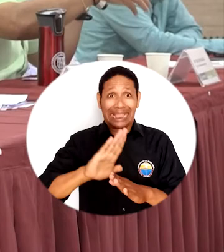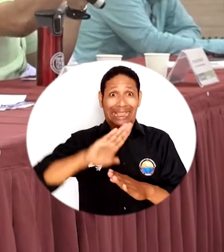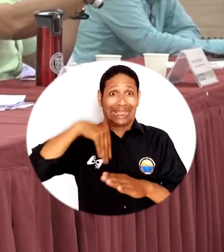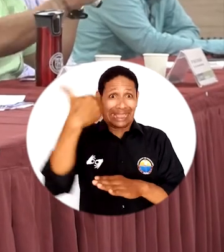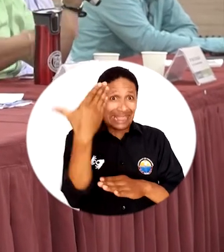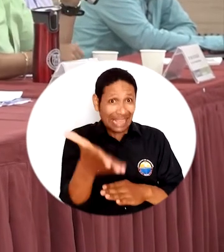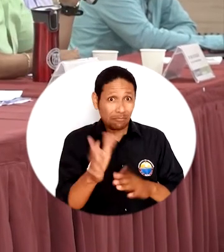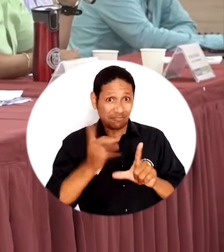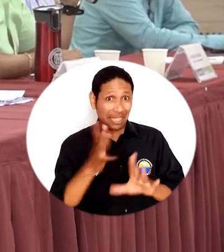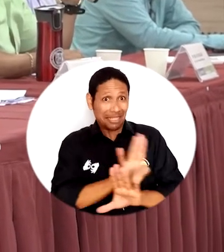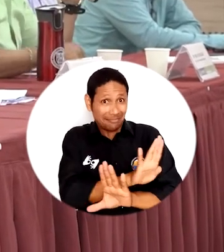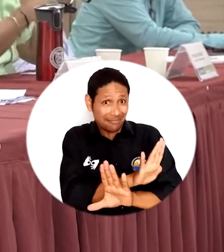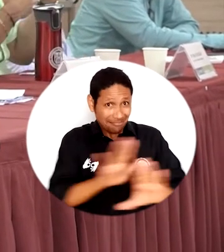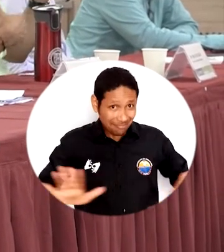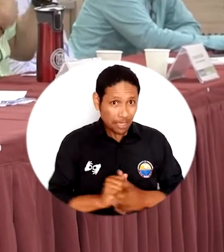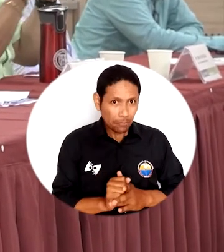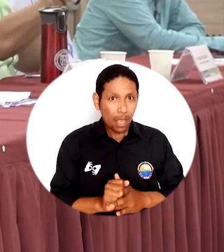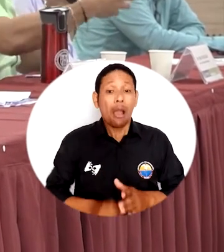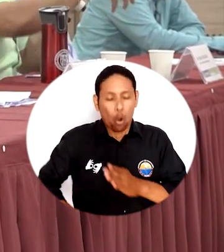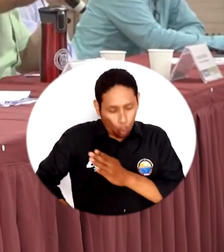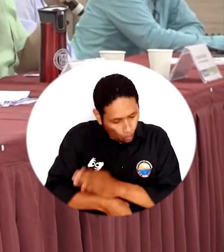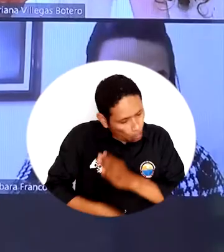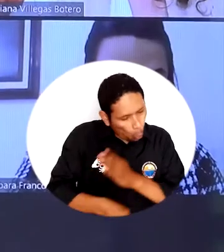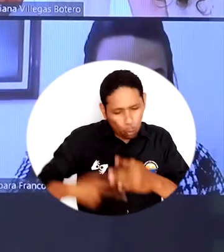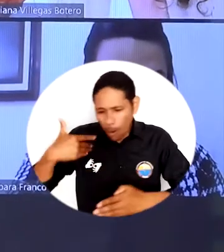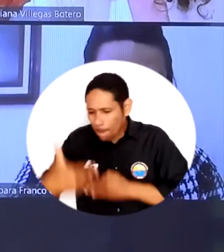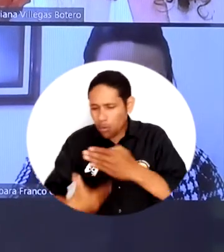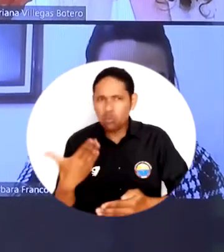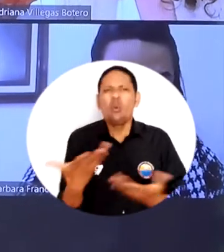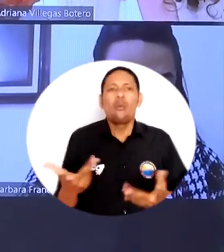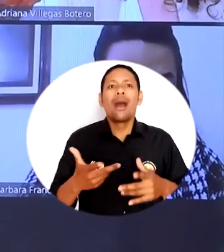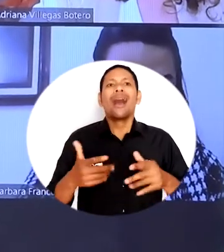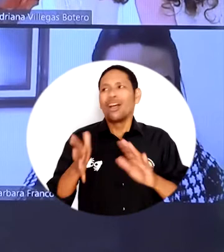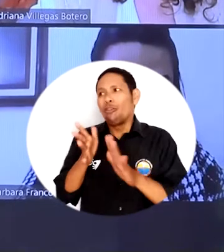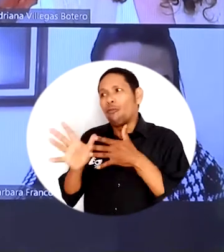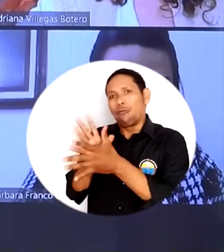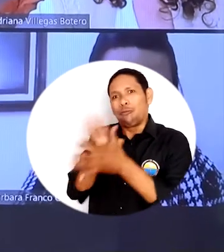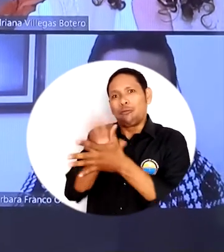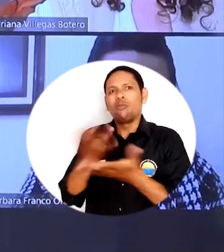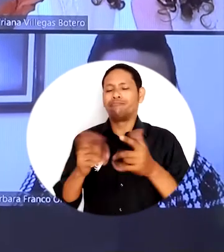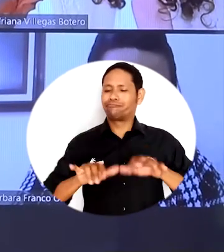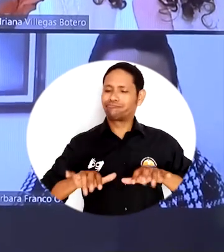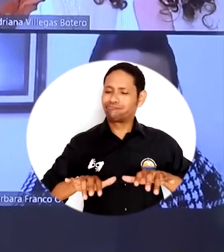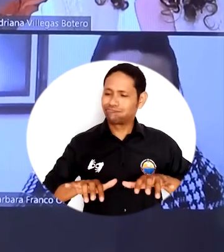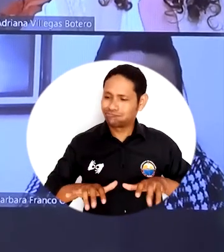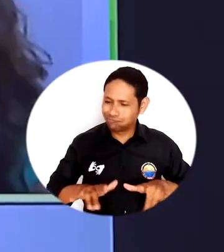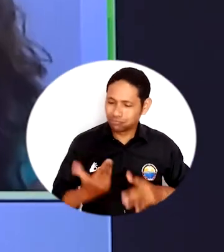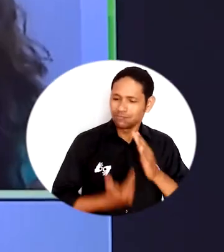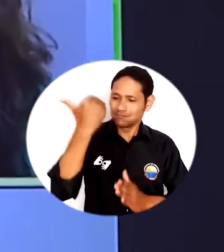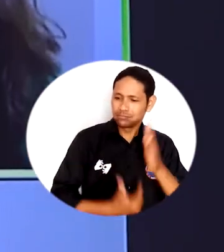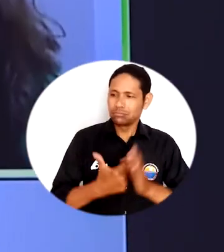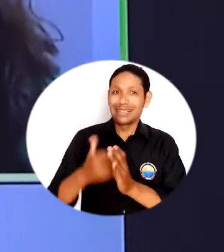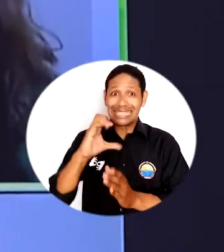Después de la visita para evaluación externa, el proceso continúa con la elaboración de un informe escrito por parte de la Comisión de